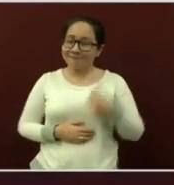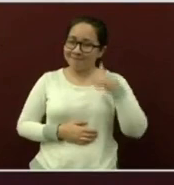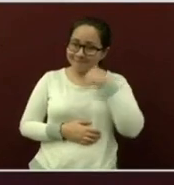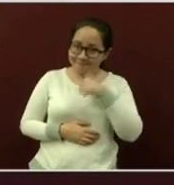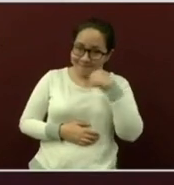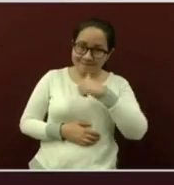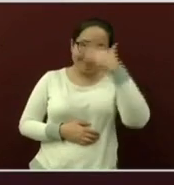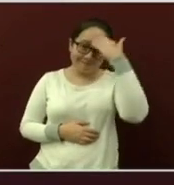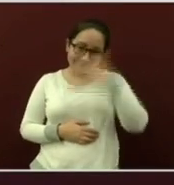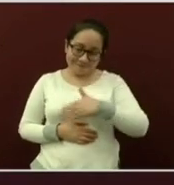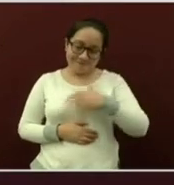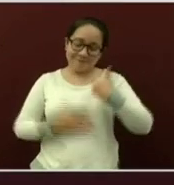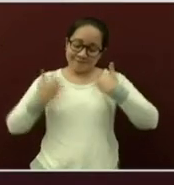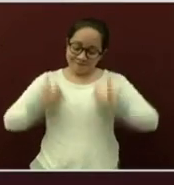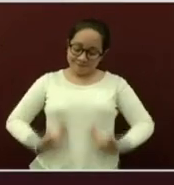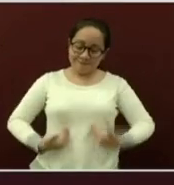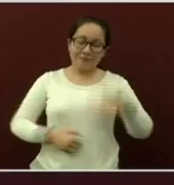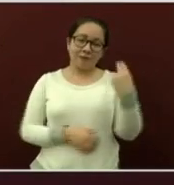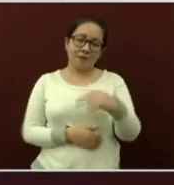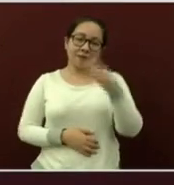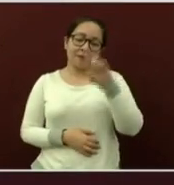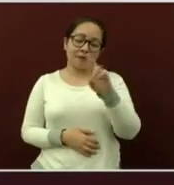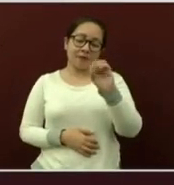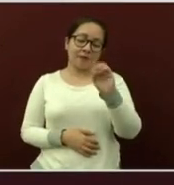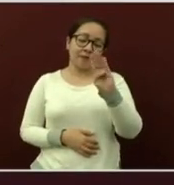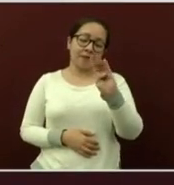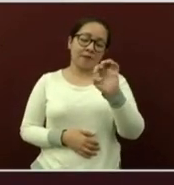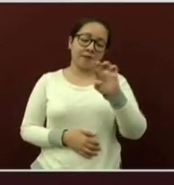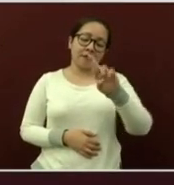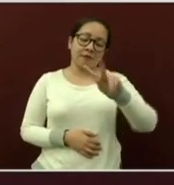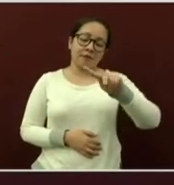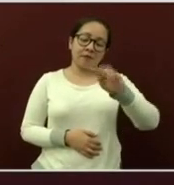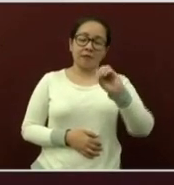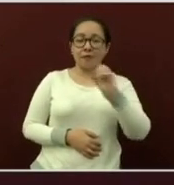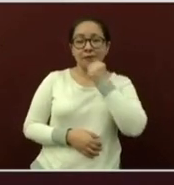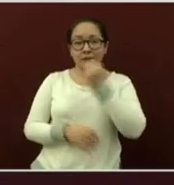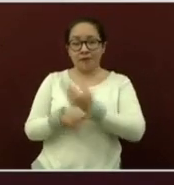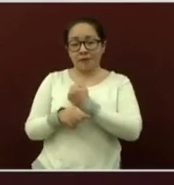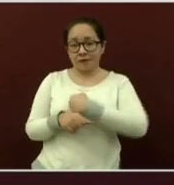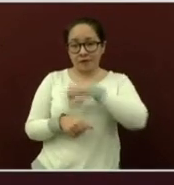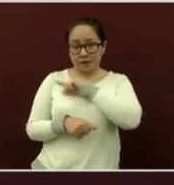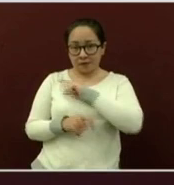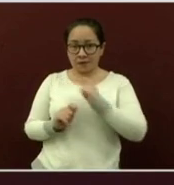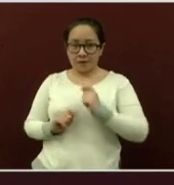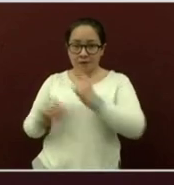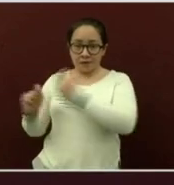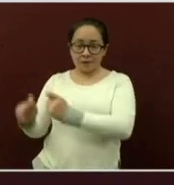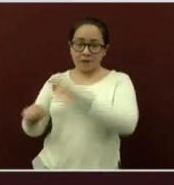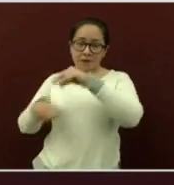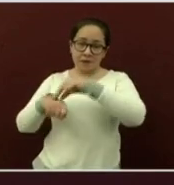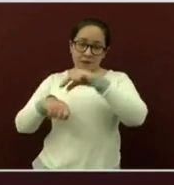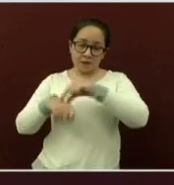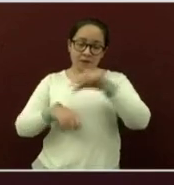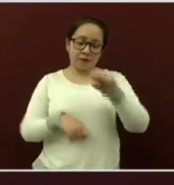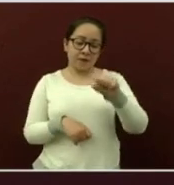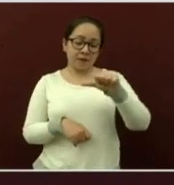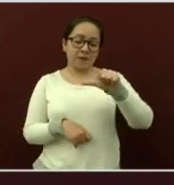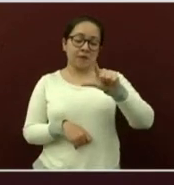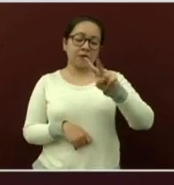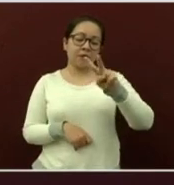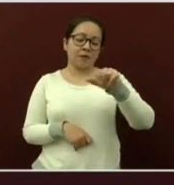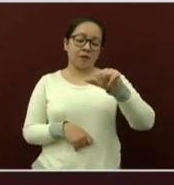cada noche, un servidor, Roberto Ramos Salor, secretario de Salud, cedo el uso del micrófono al doctor Salvador